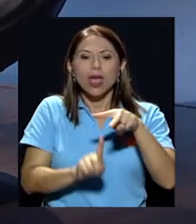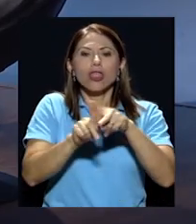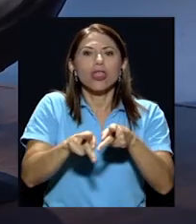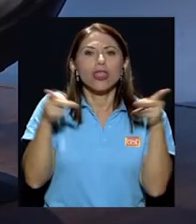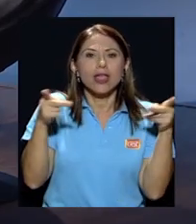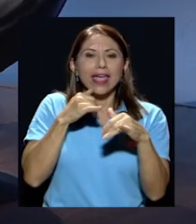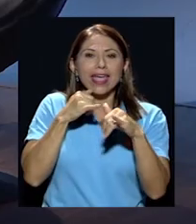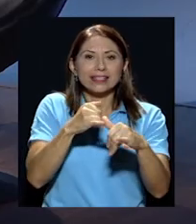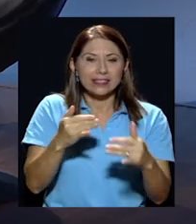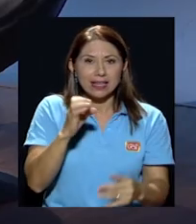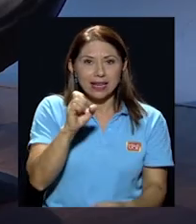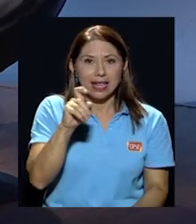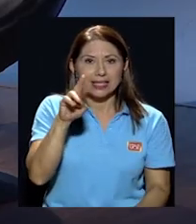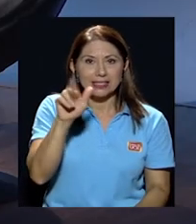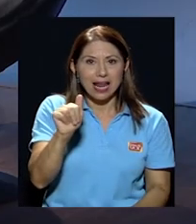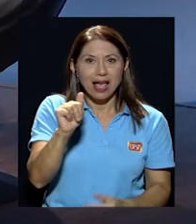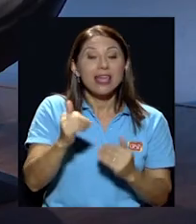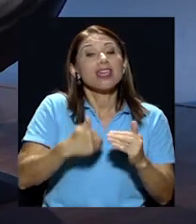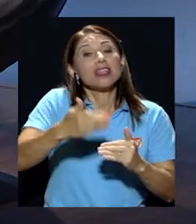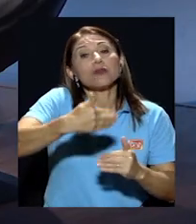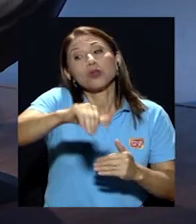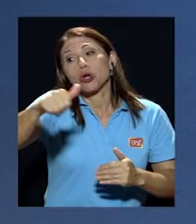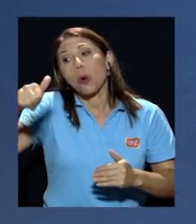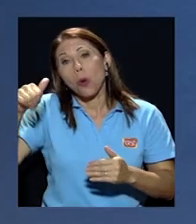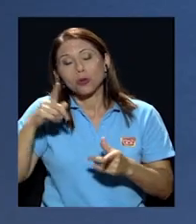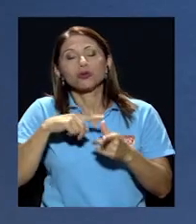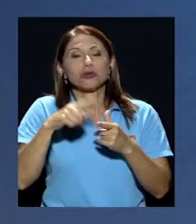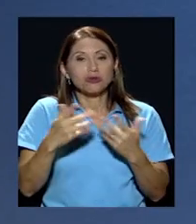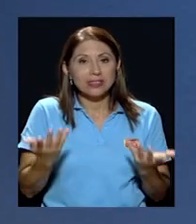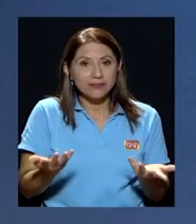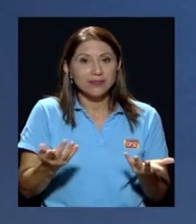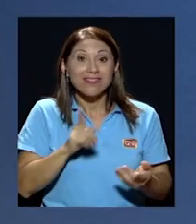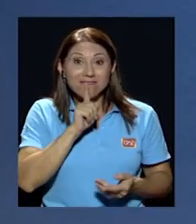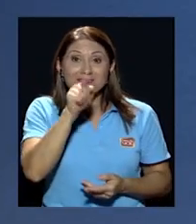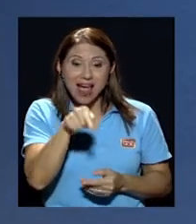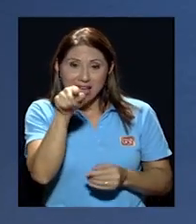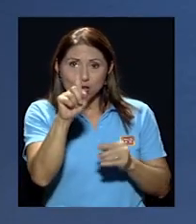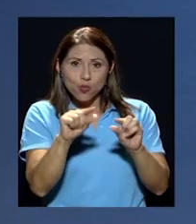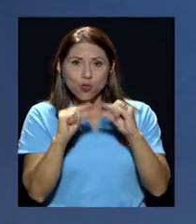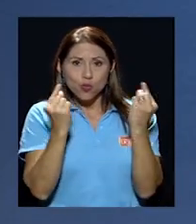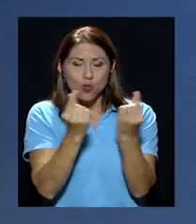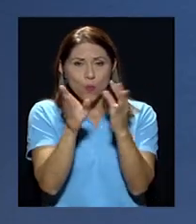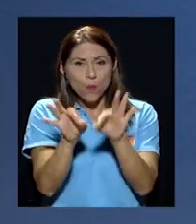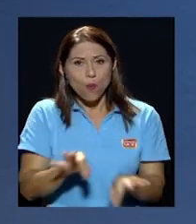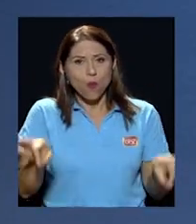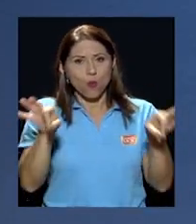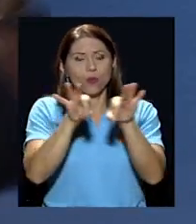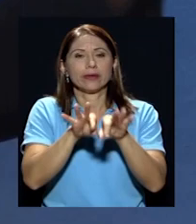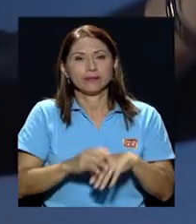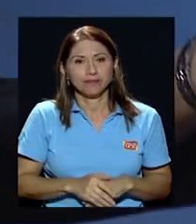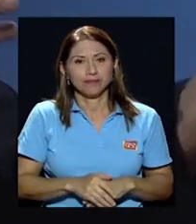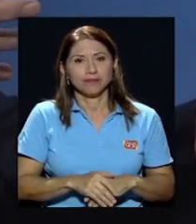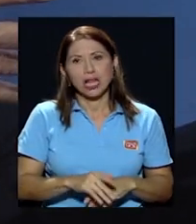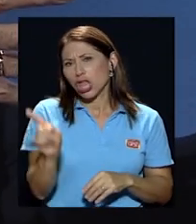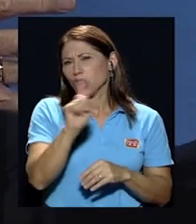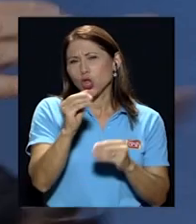poco a la saga de esto entonces indiscutiblemente ahí hay un grupo importante no tan